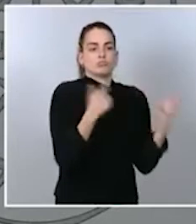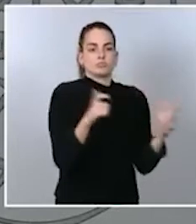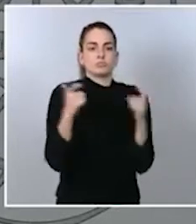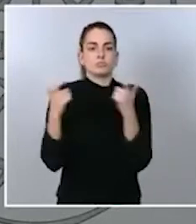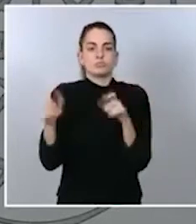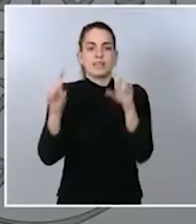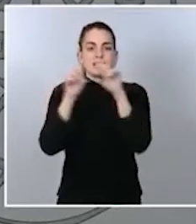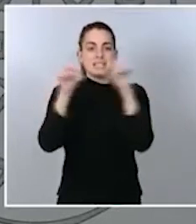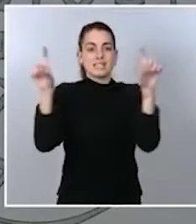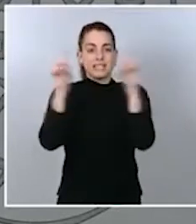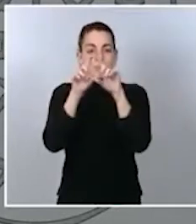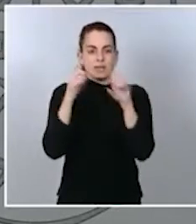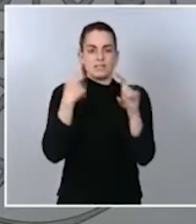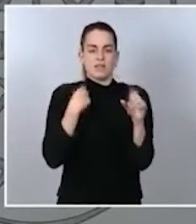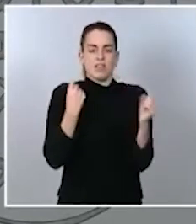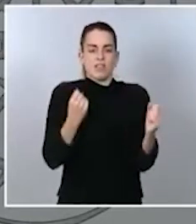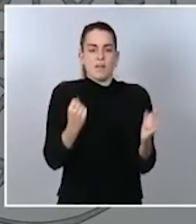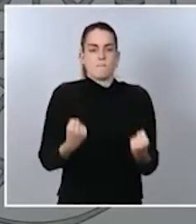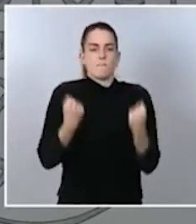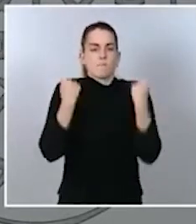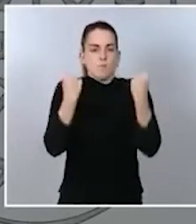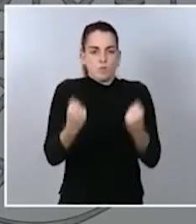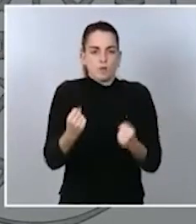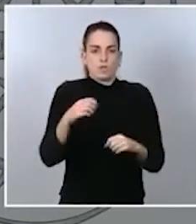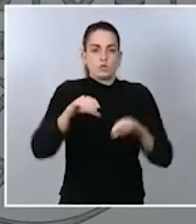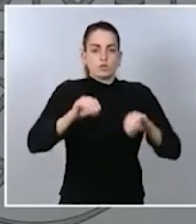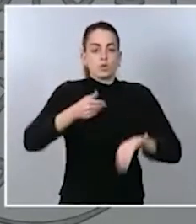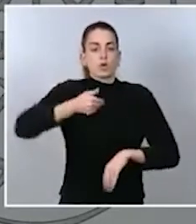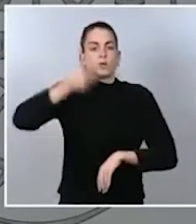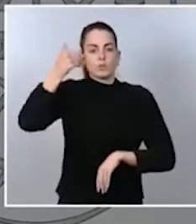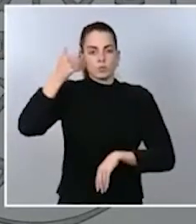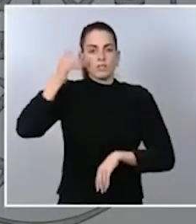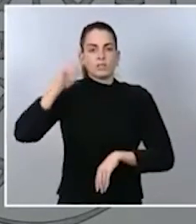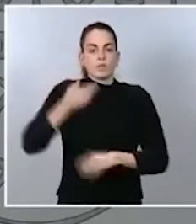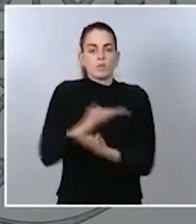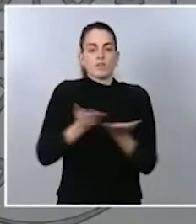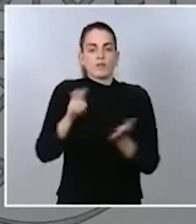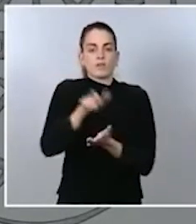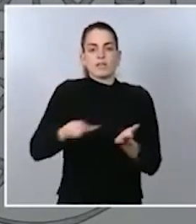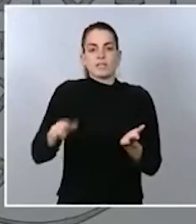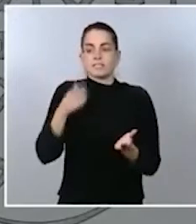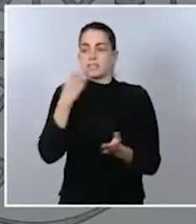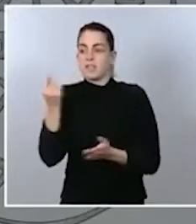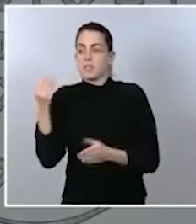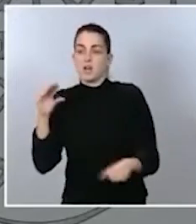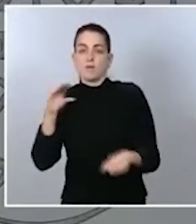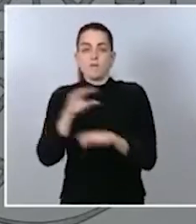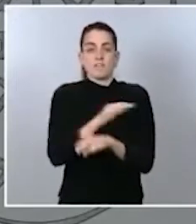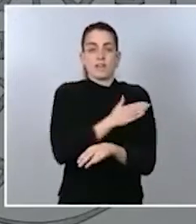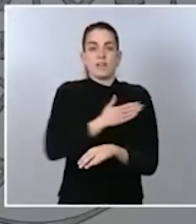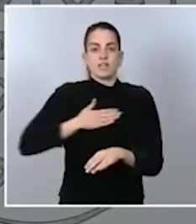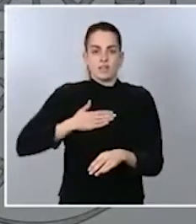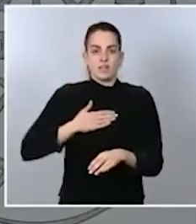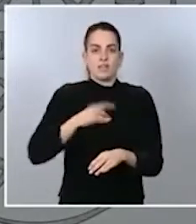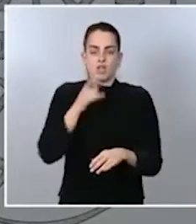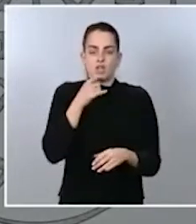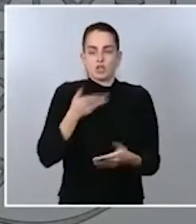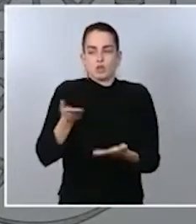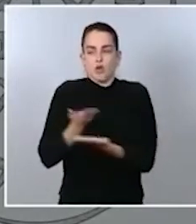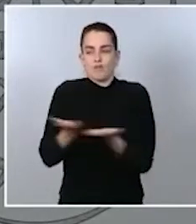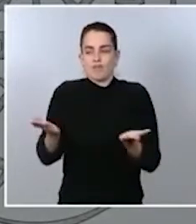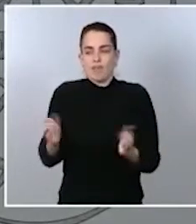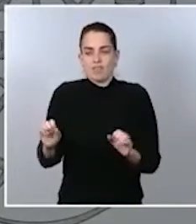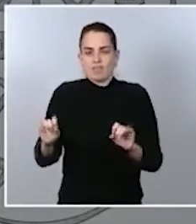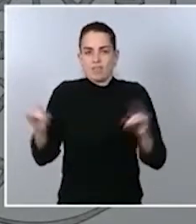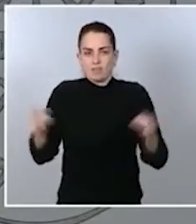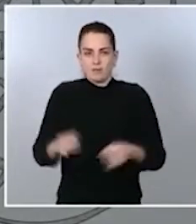certidumbre y mejorando la reputación y la confianza de los inversores en nuestro tejido productivo. Para el resto de temas que